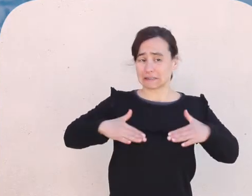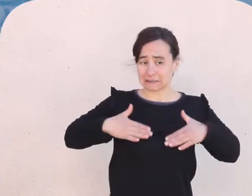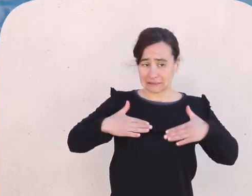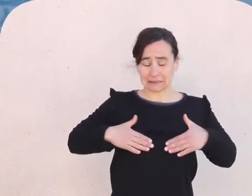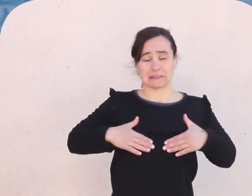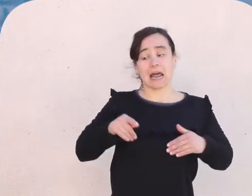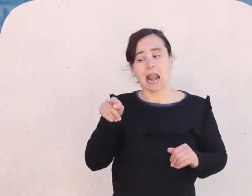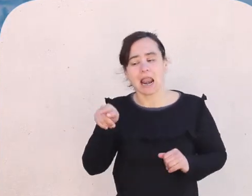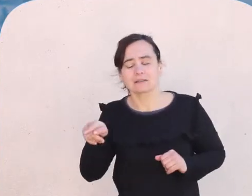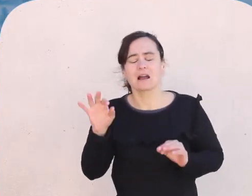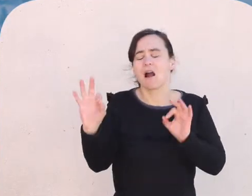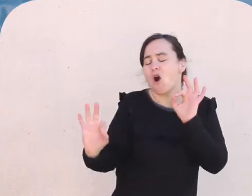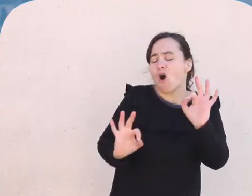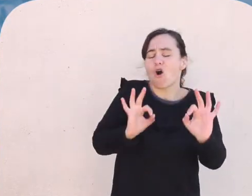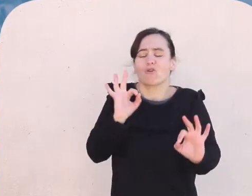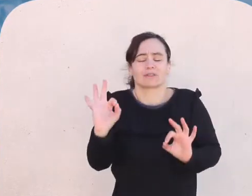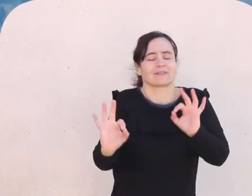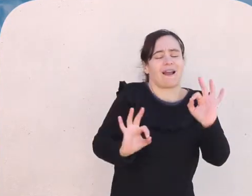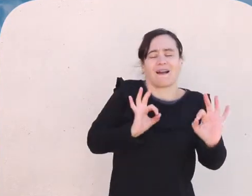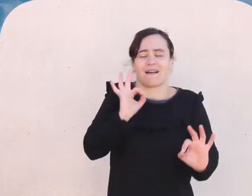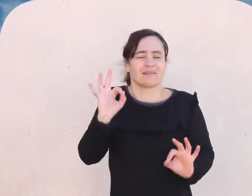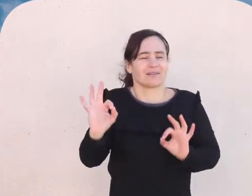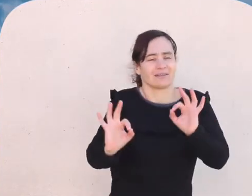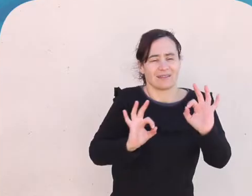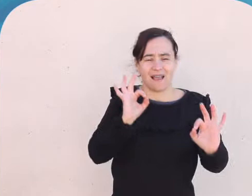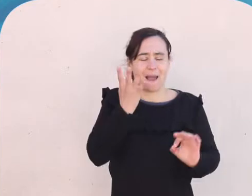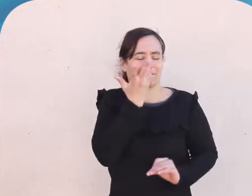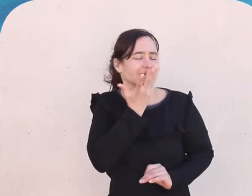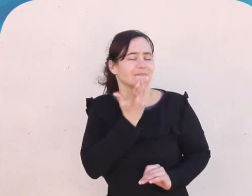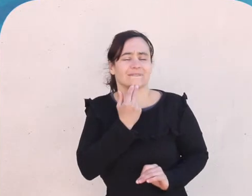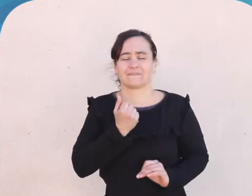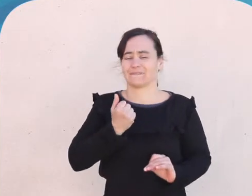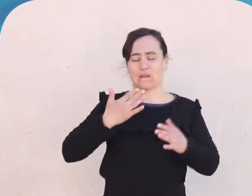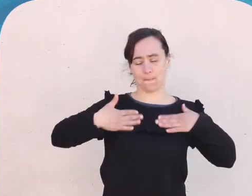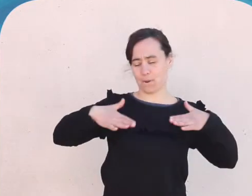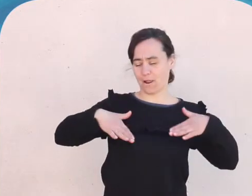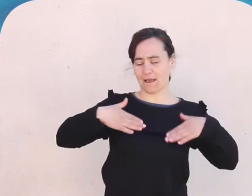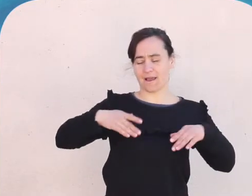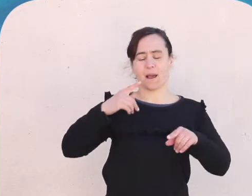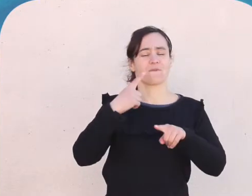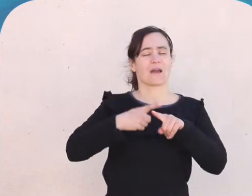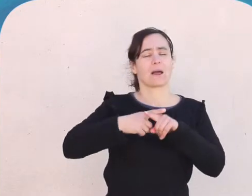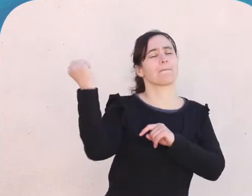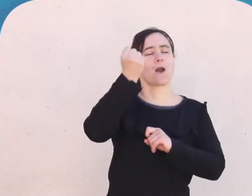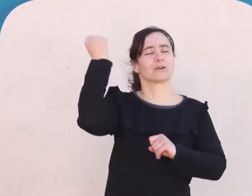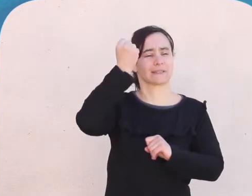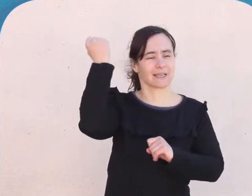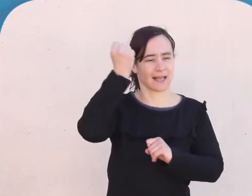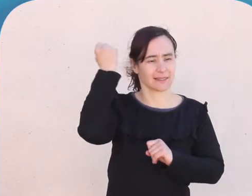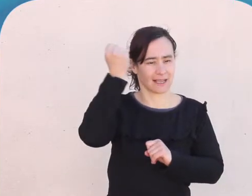por su traje. Ella era una raya muy coqueta, a la que le gustaba ponerse linda para los eventos